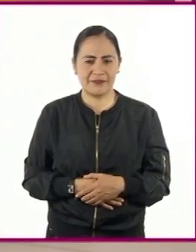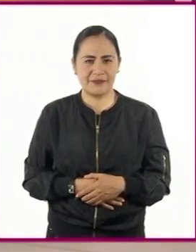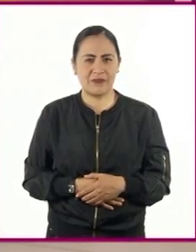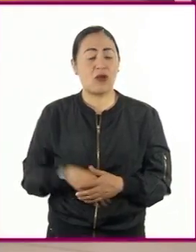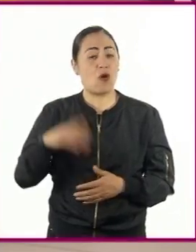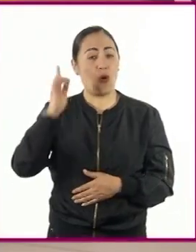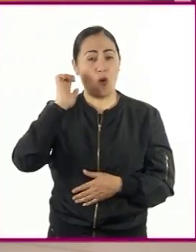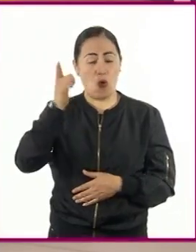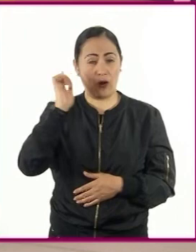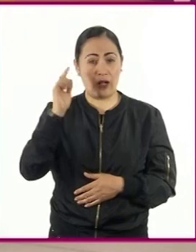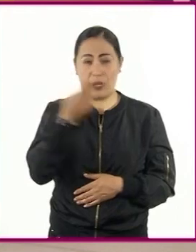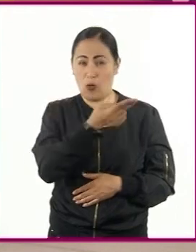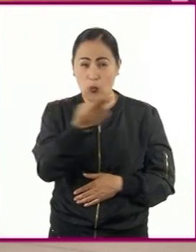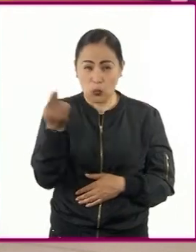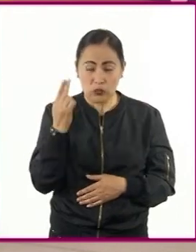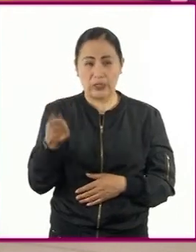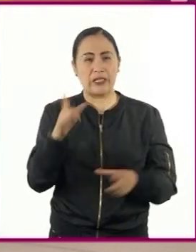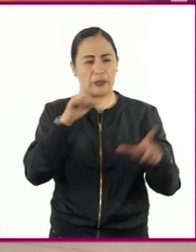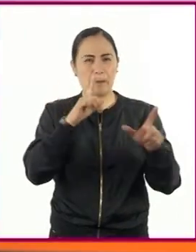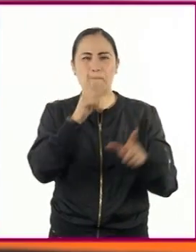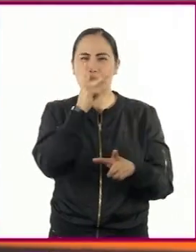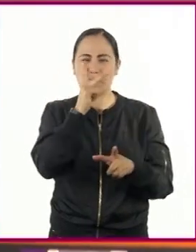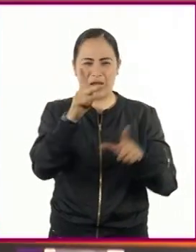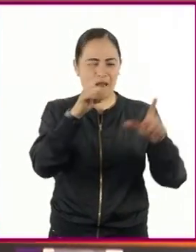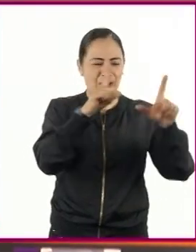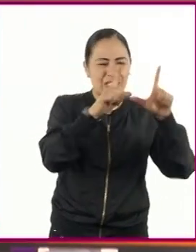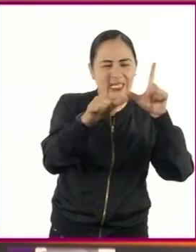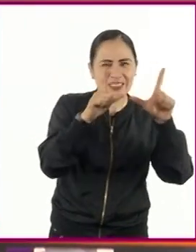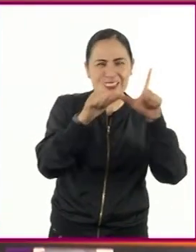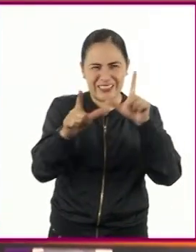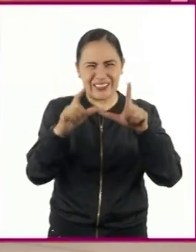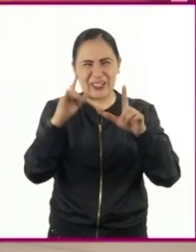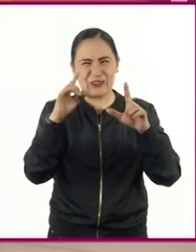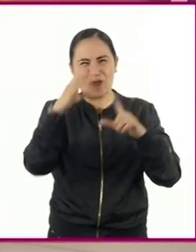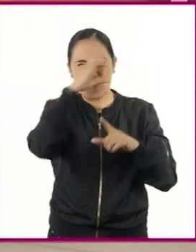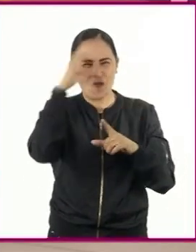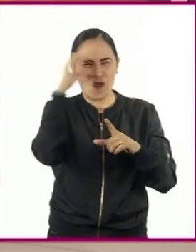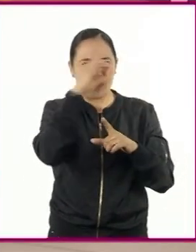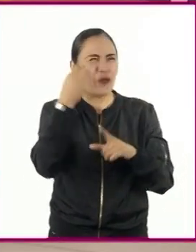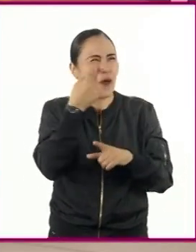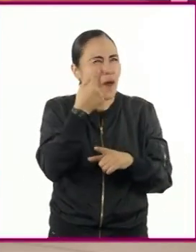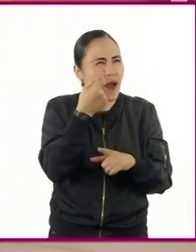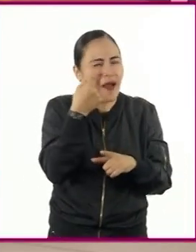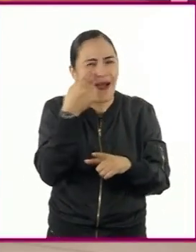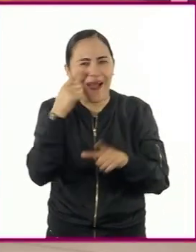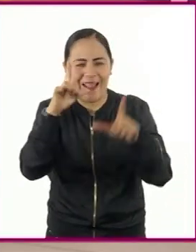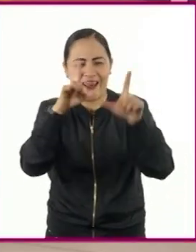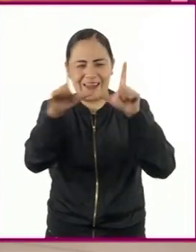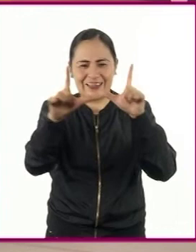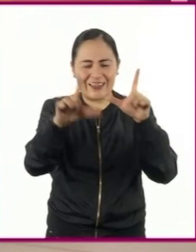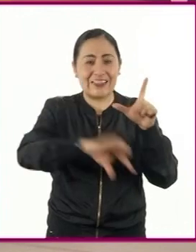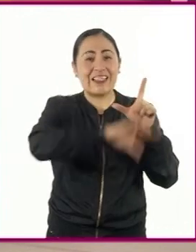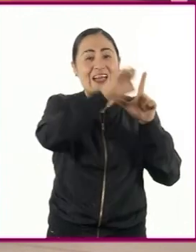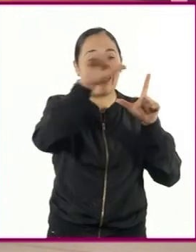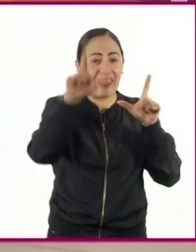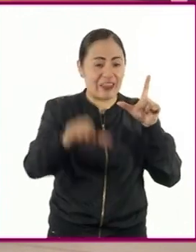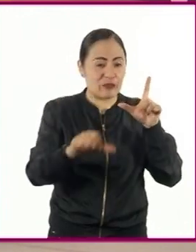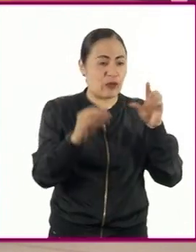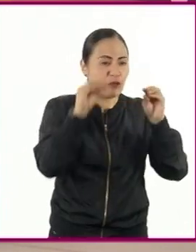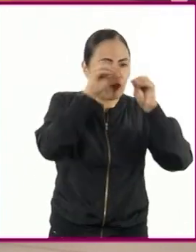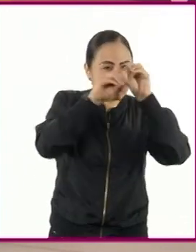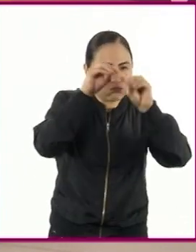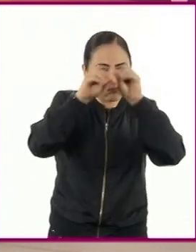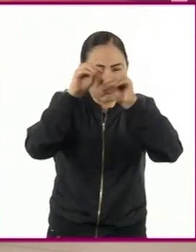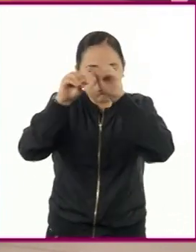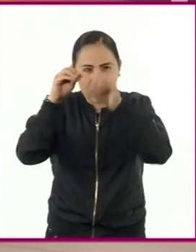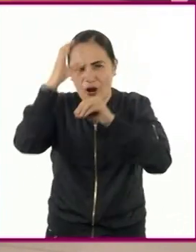Esperamos que hayan anotado todas las letras que se encontraban cerca de las fotografías y así poder formar el concepto que este día deberán agregar a su